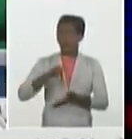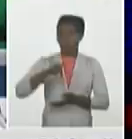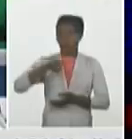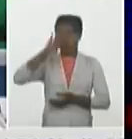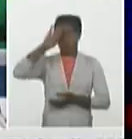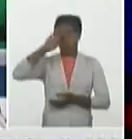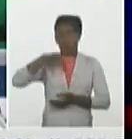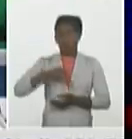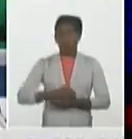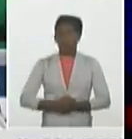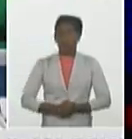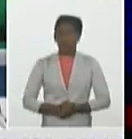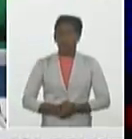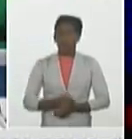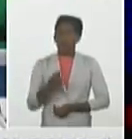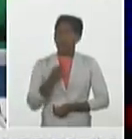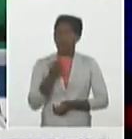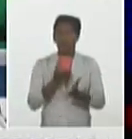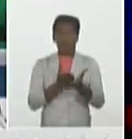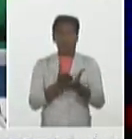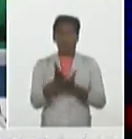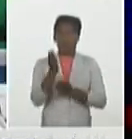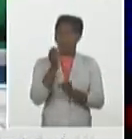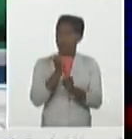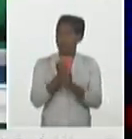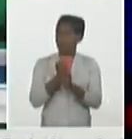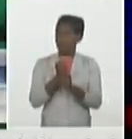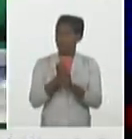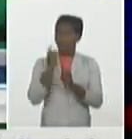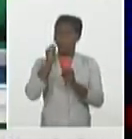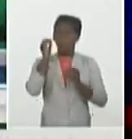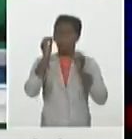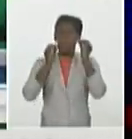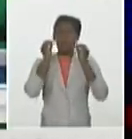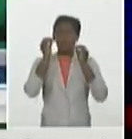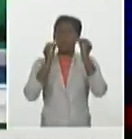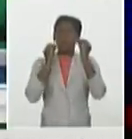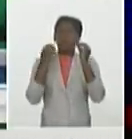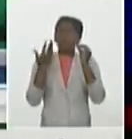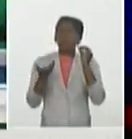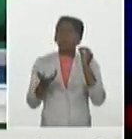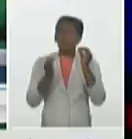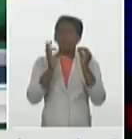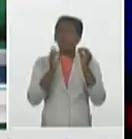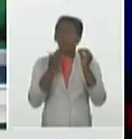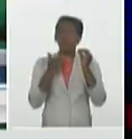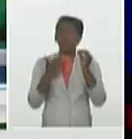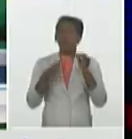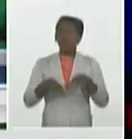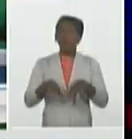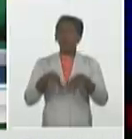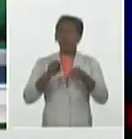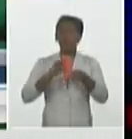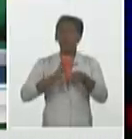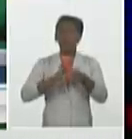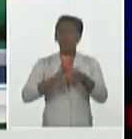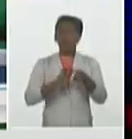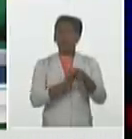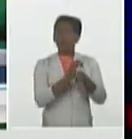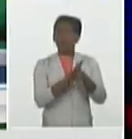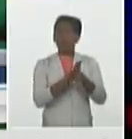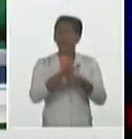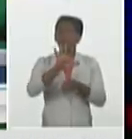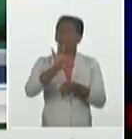Y se trabaja hoy para precisar la fuente de infección de 54 de los casos